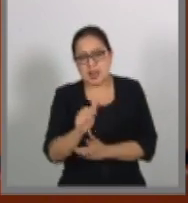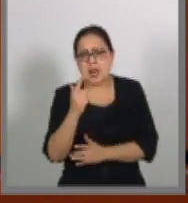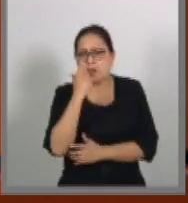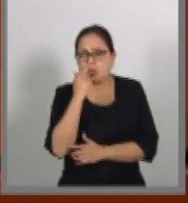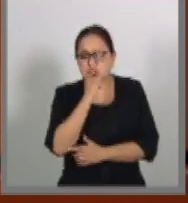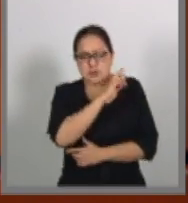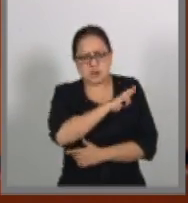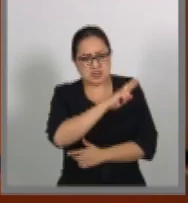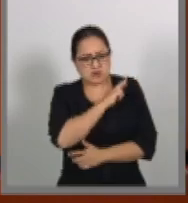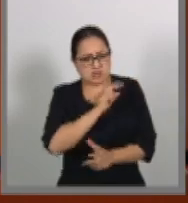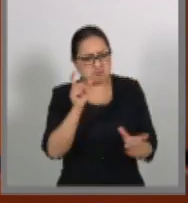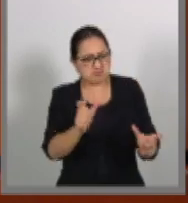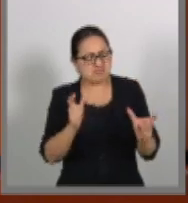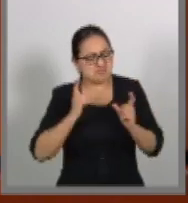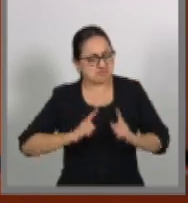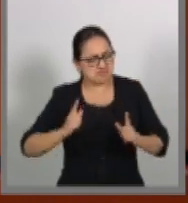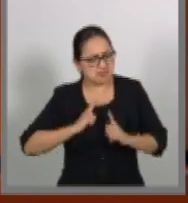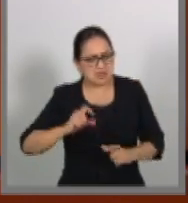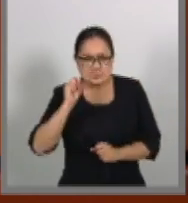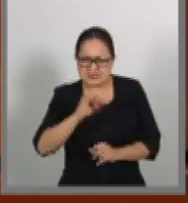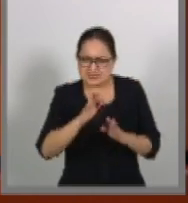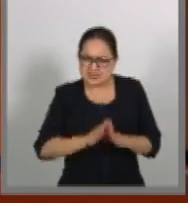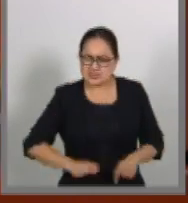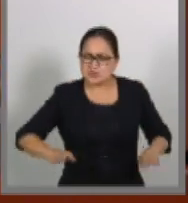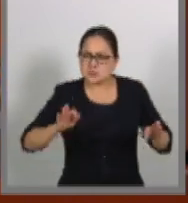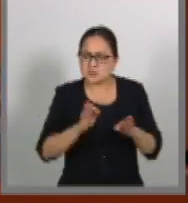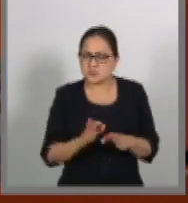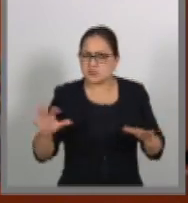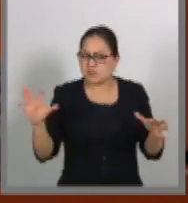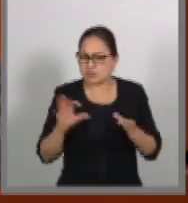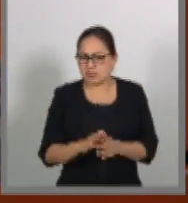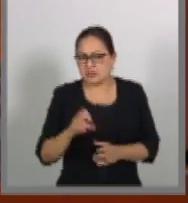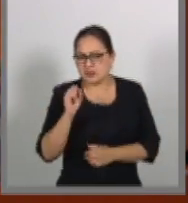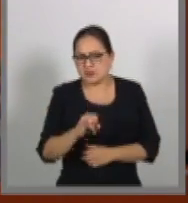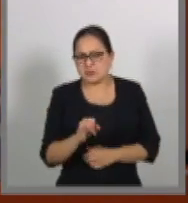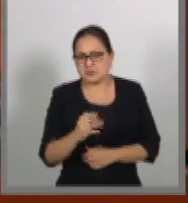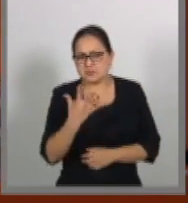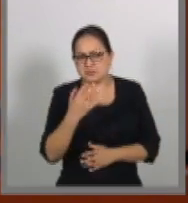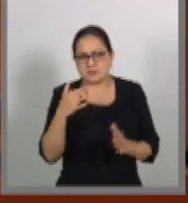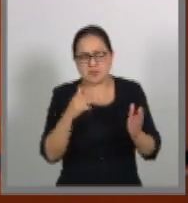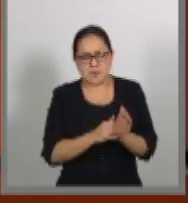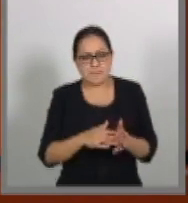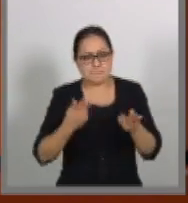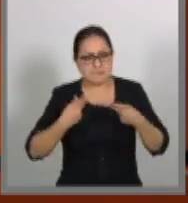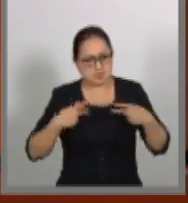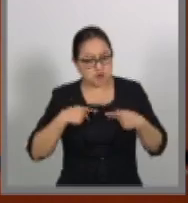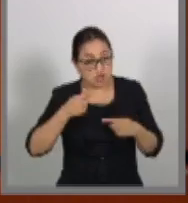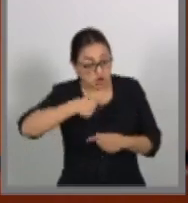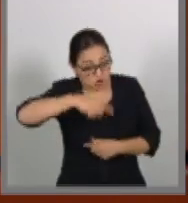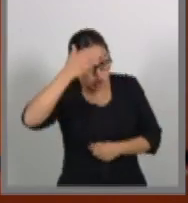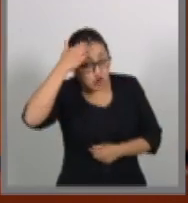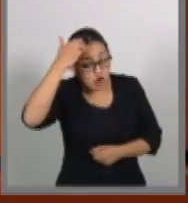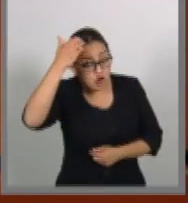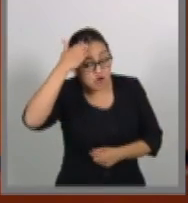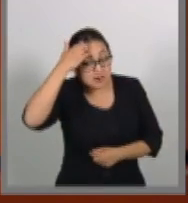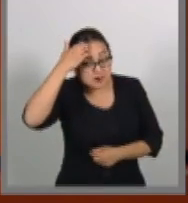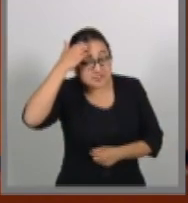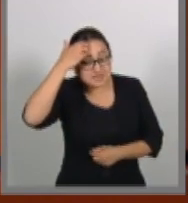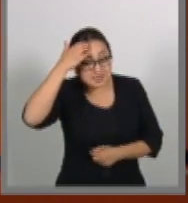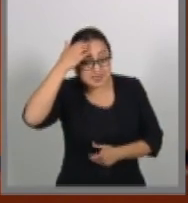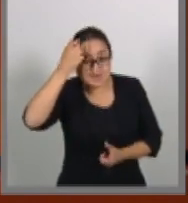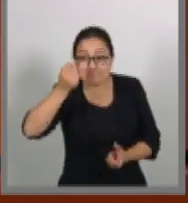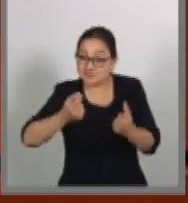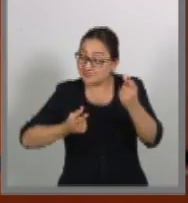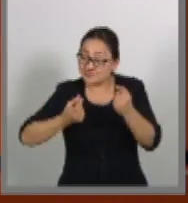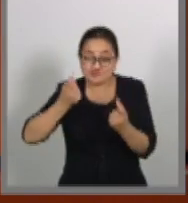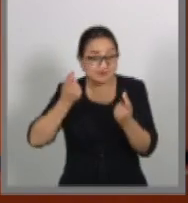guaruras y todo eso que hay en este mundo, 500 mil hombres conocidos, pero